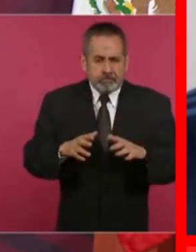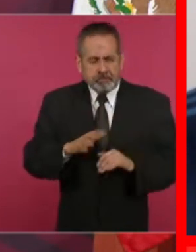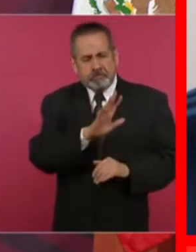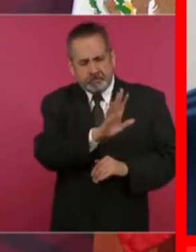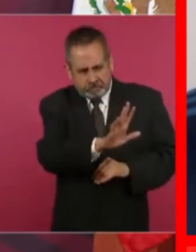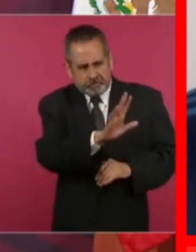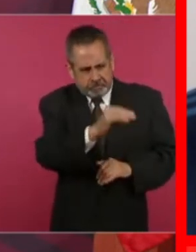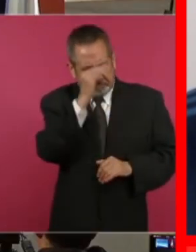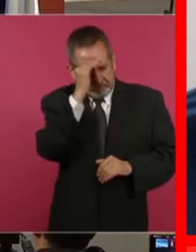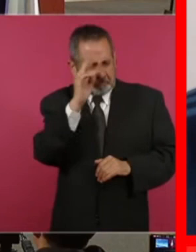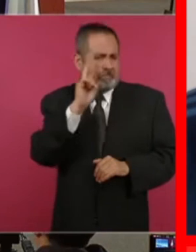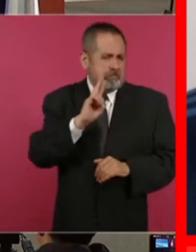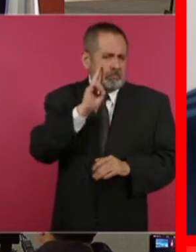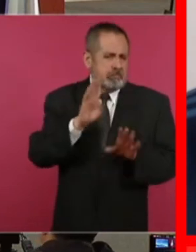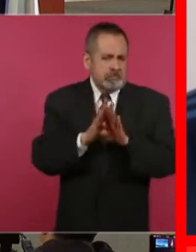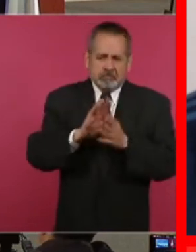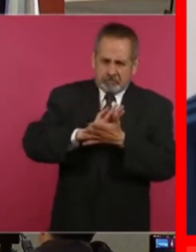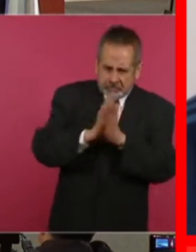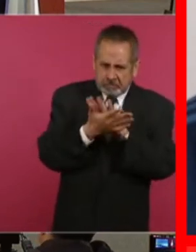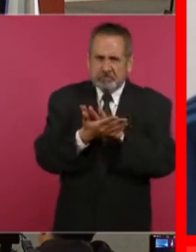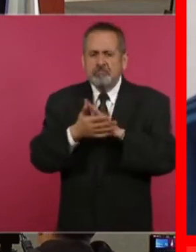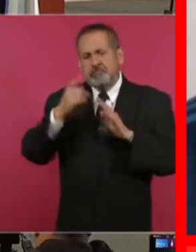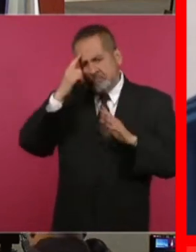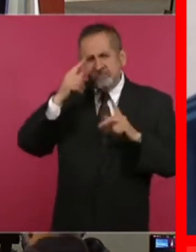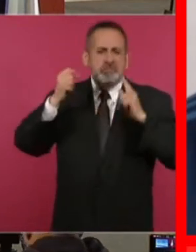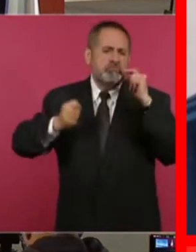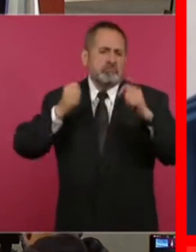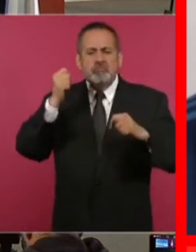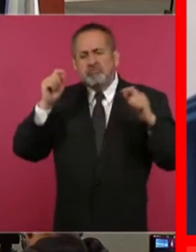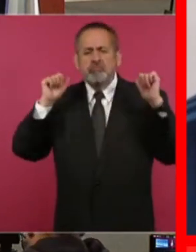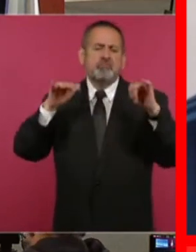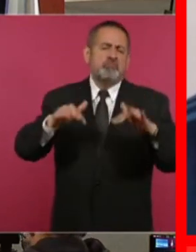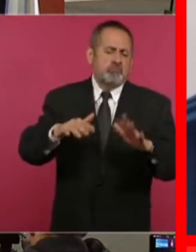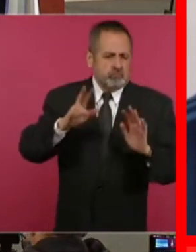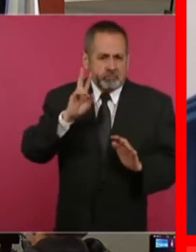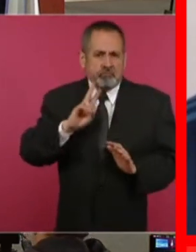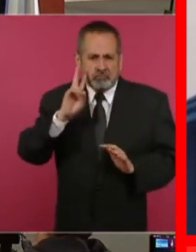propósitos turísticos, porque pues hay